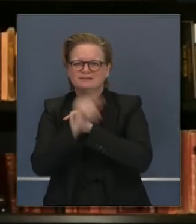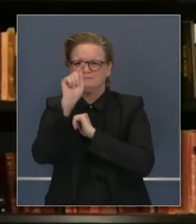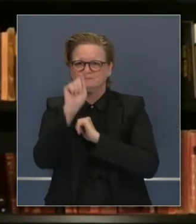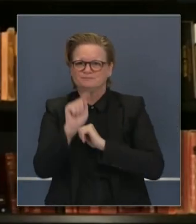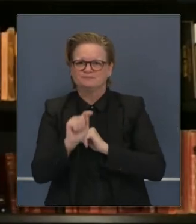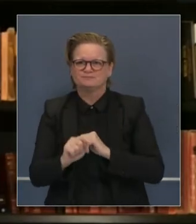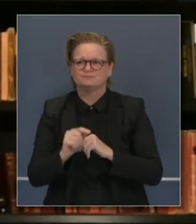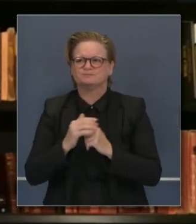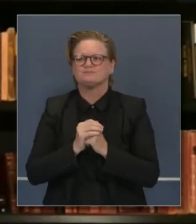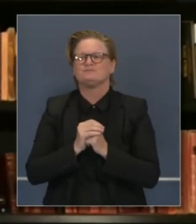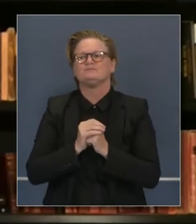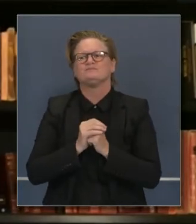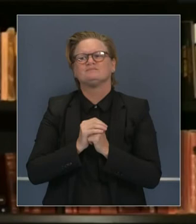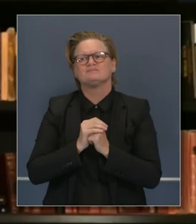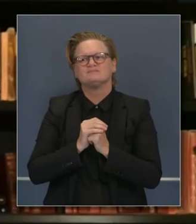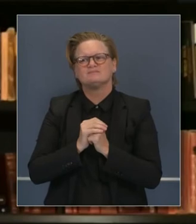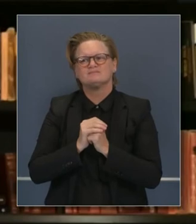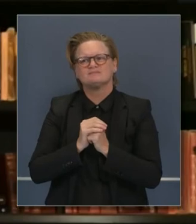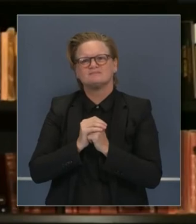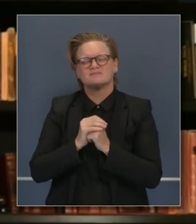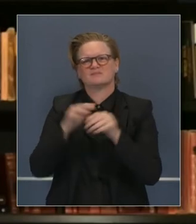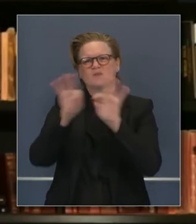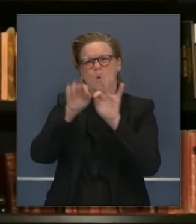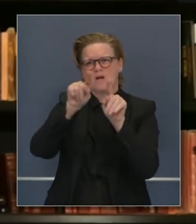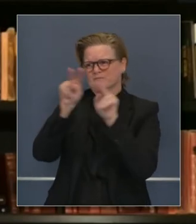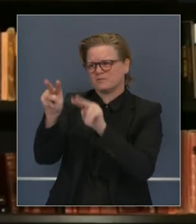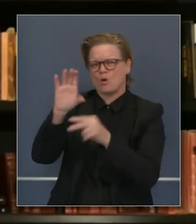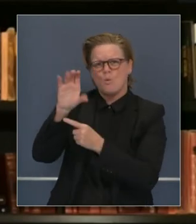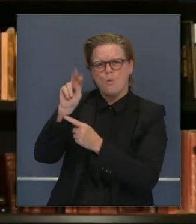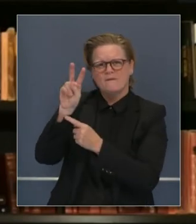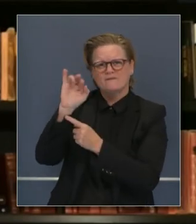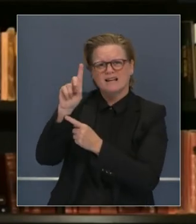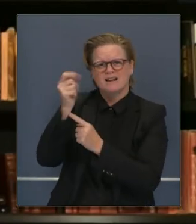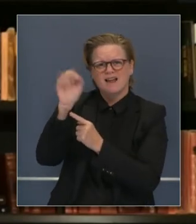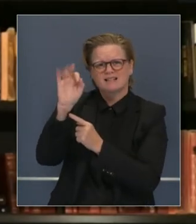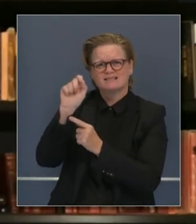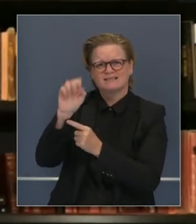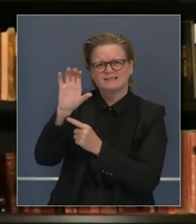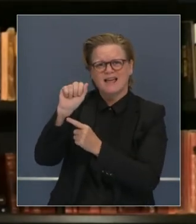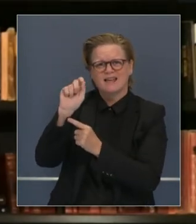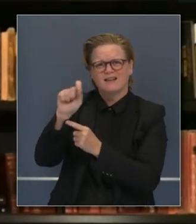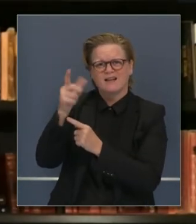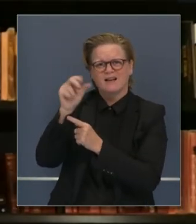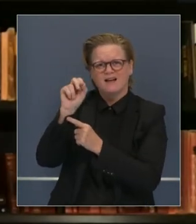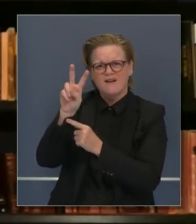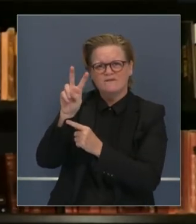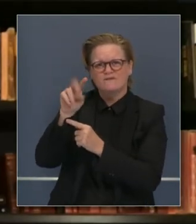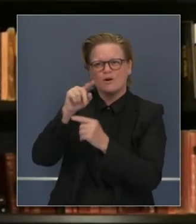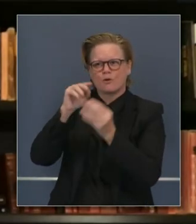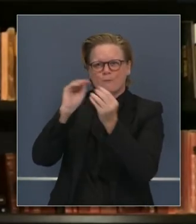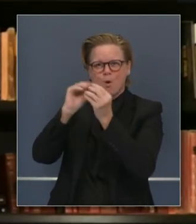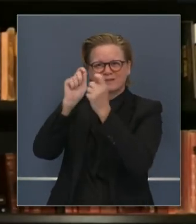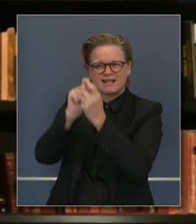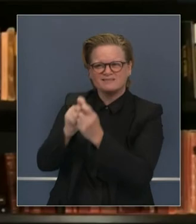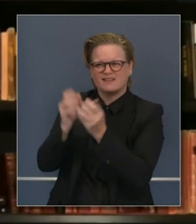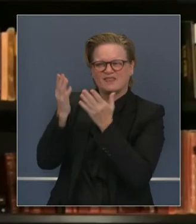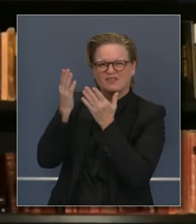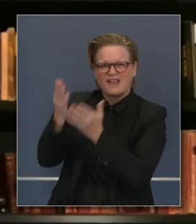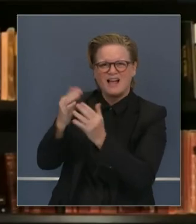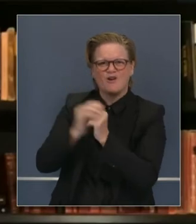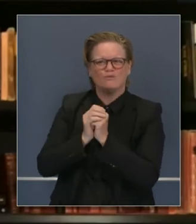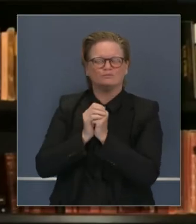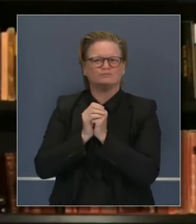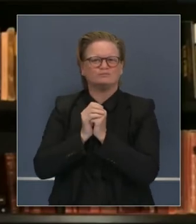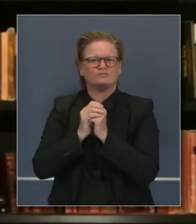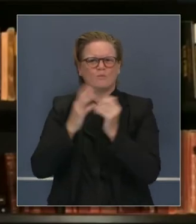periódicamente, les instamos a que vayan al sitio web que ven en su pantalla para obtener esta información y que descubran más y